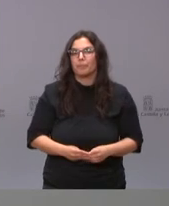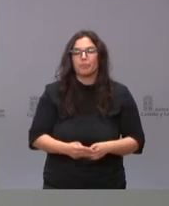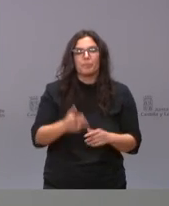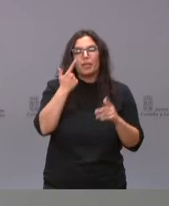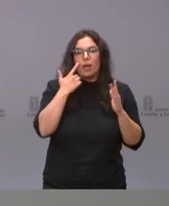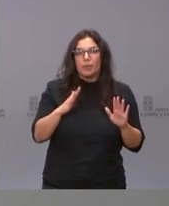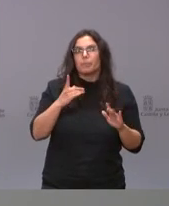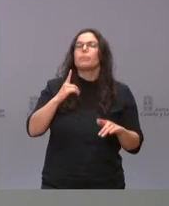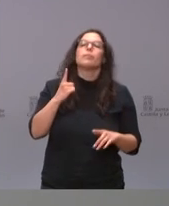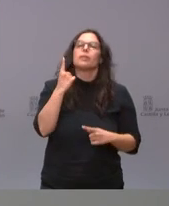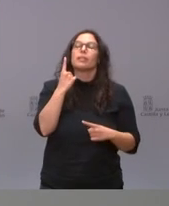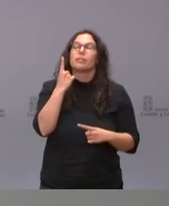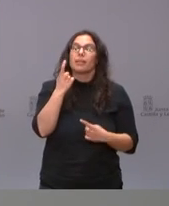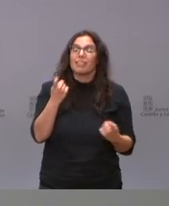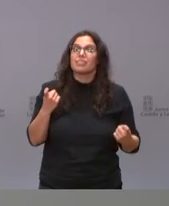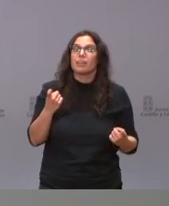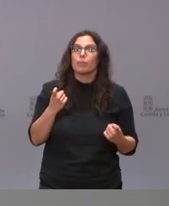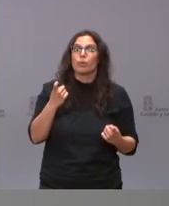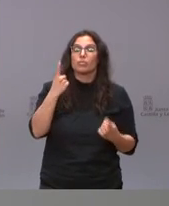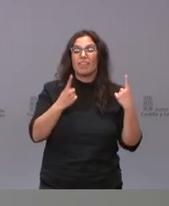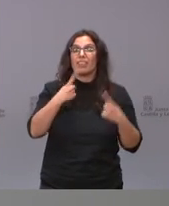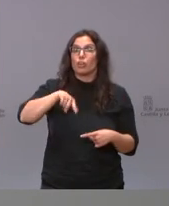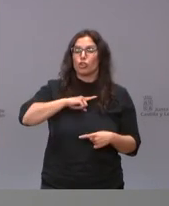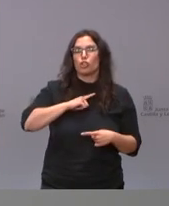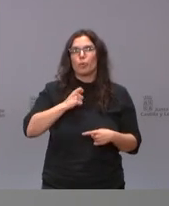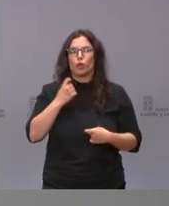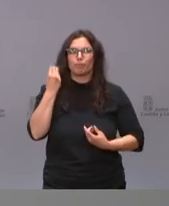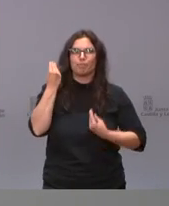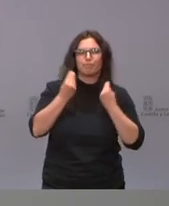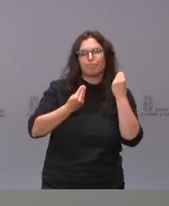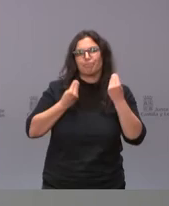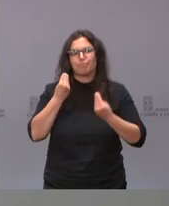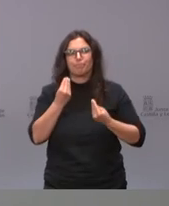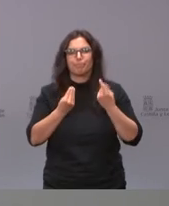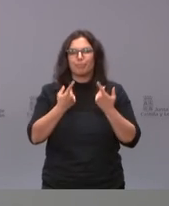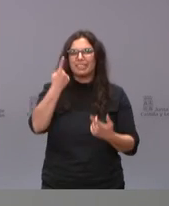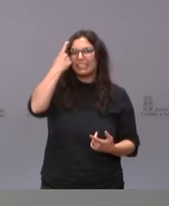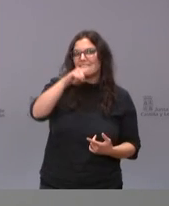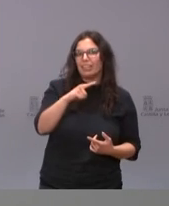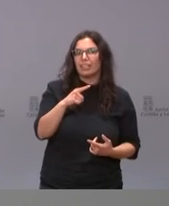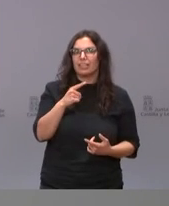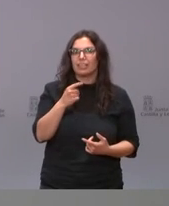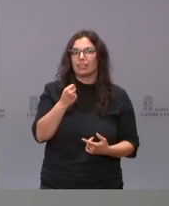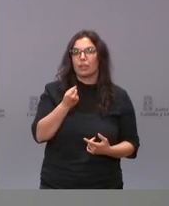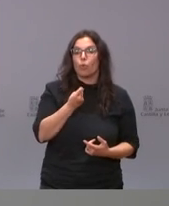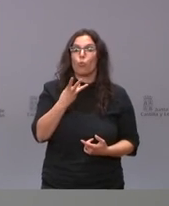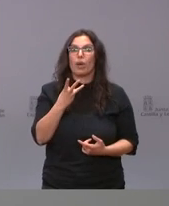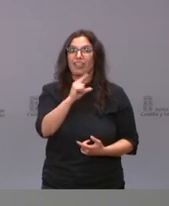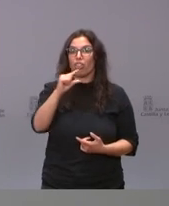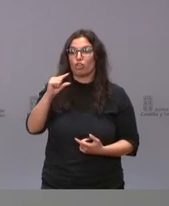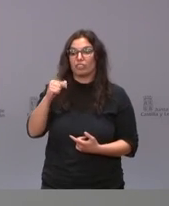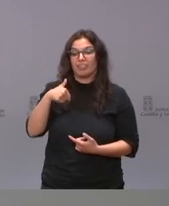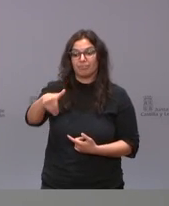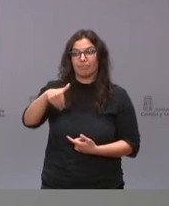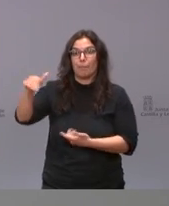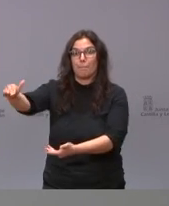a veces el conflicto que tenemos fundamental es conocer el número de vacunas que vamos a recibir ahora mismo